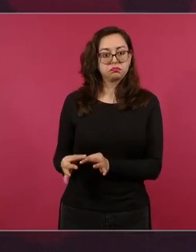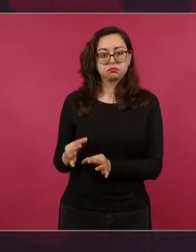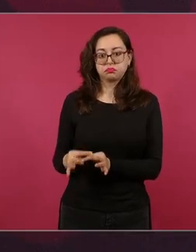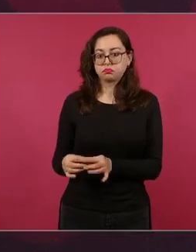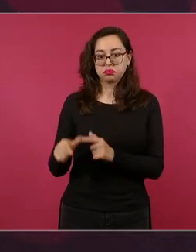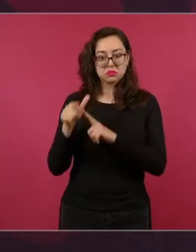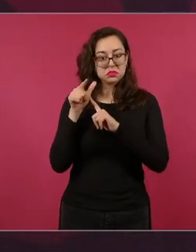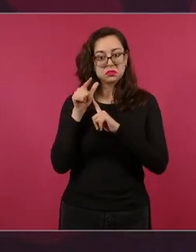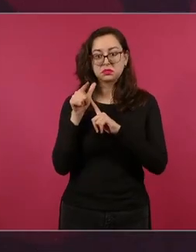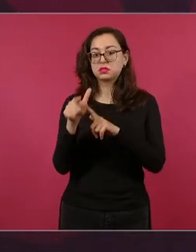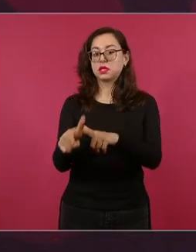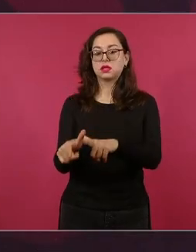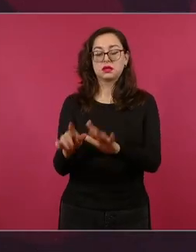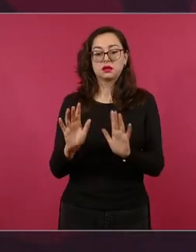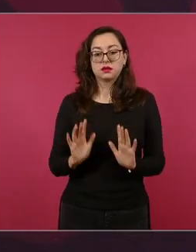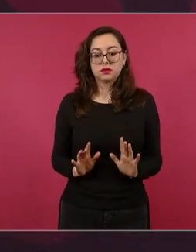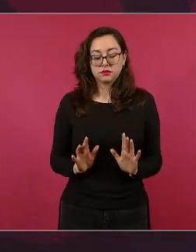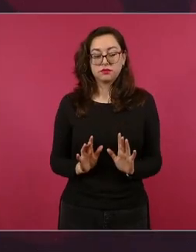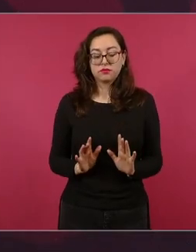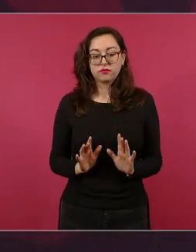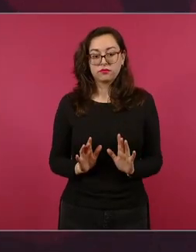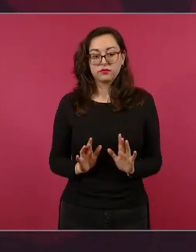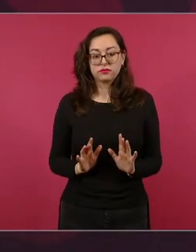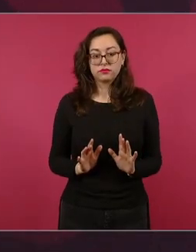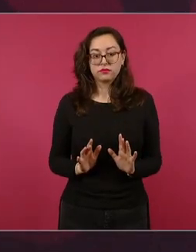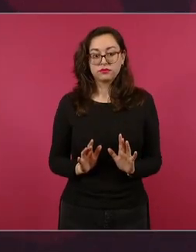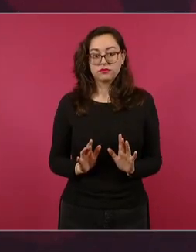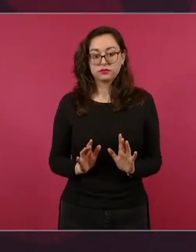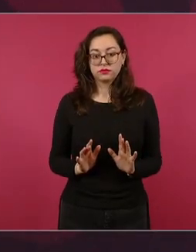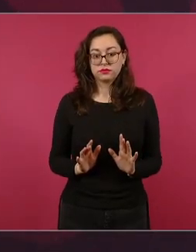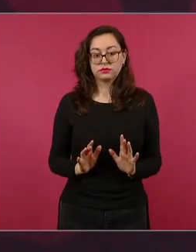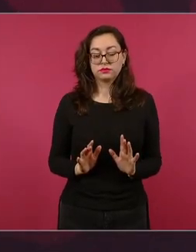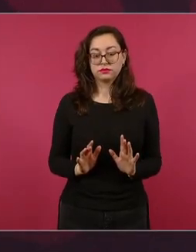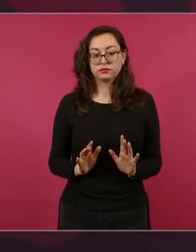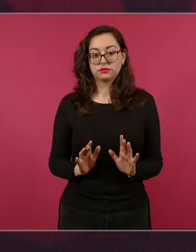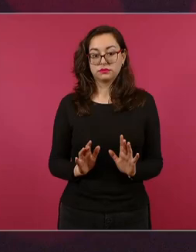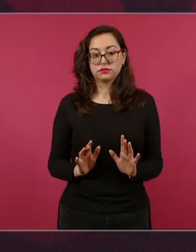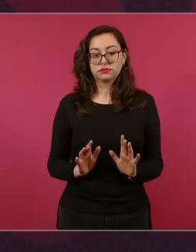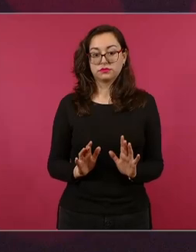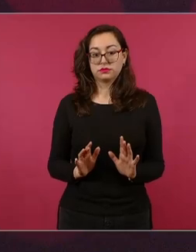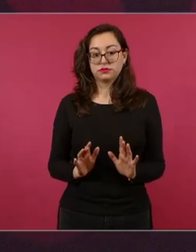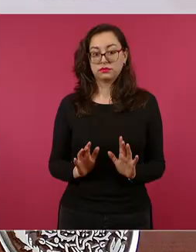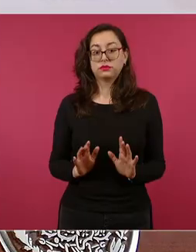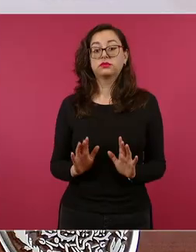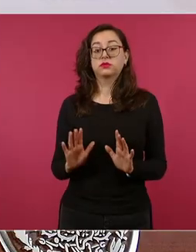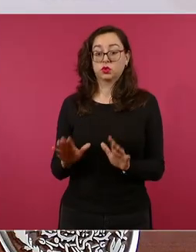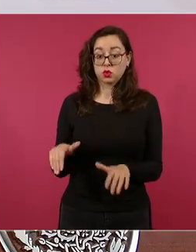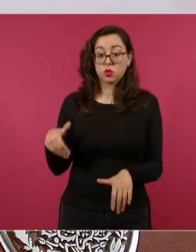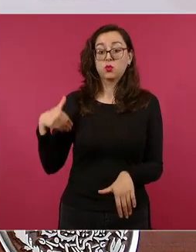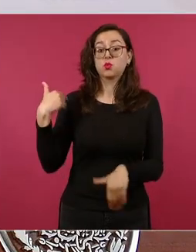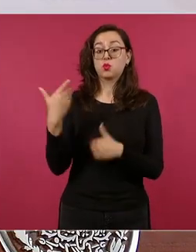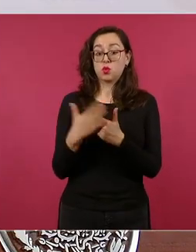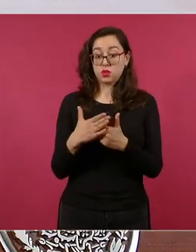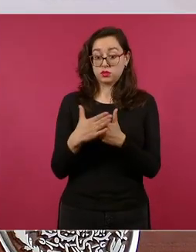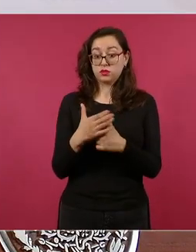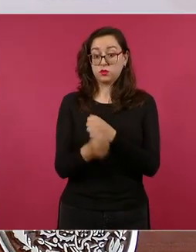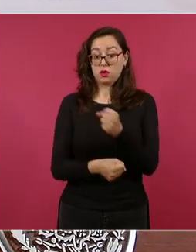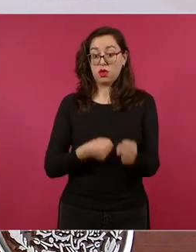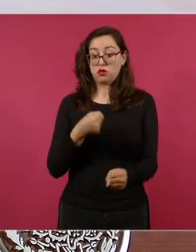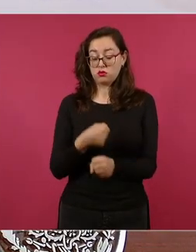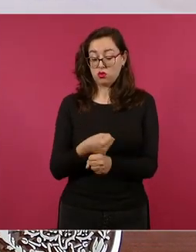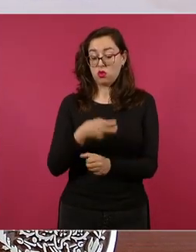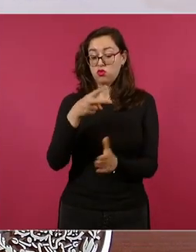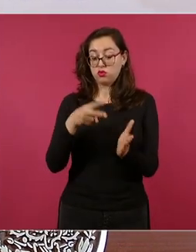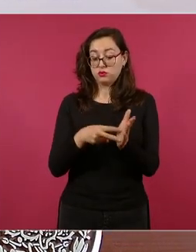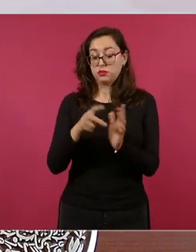y va a corresponder a la